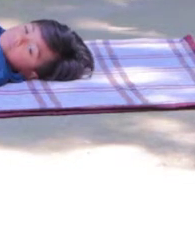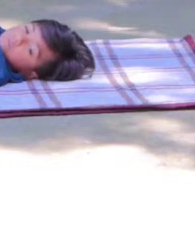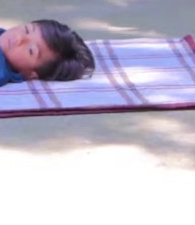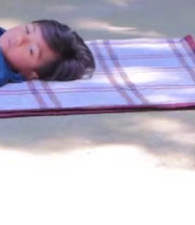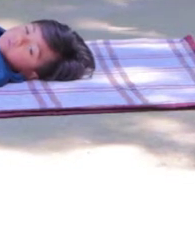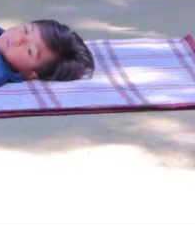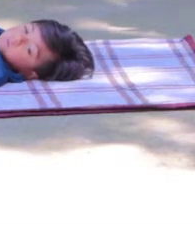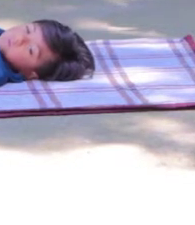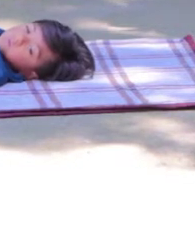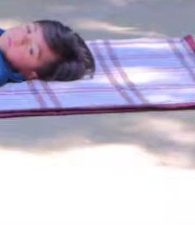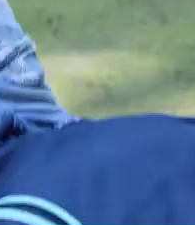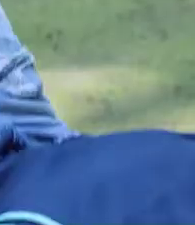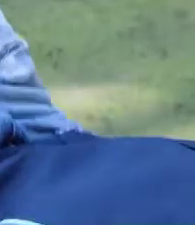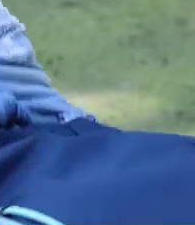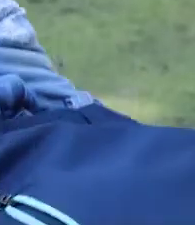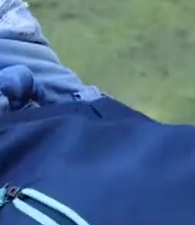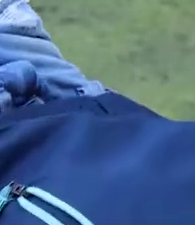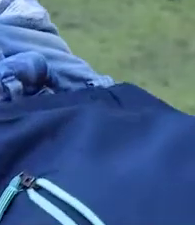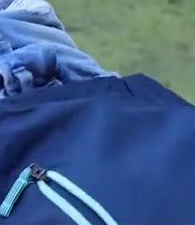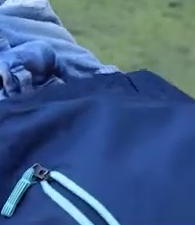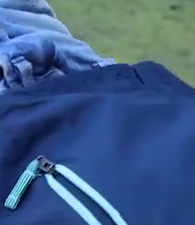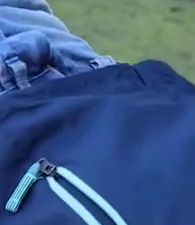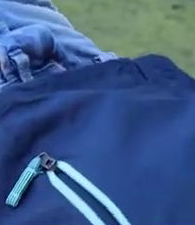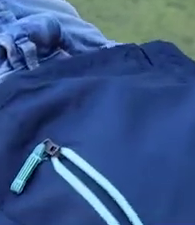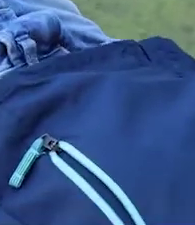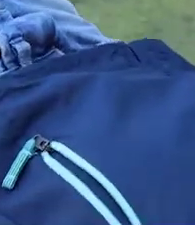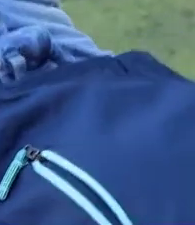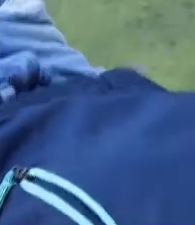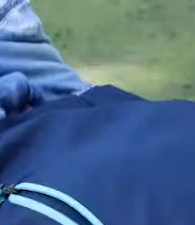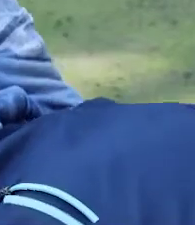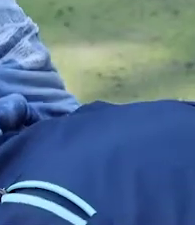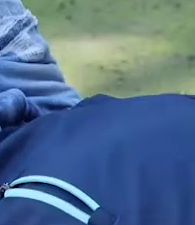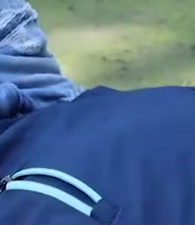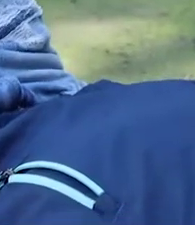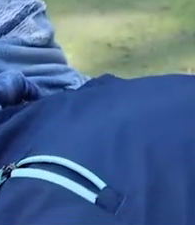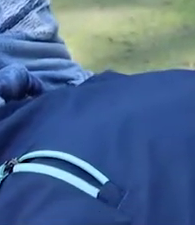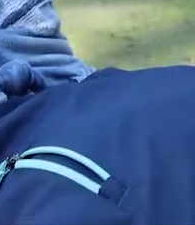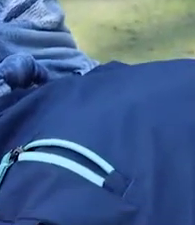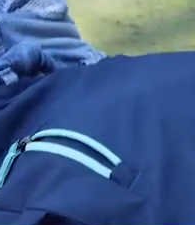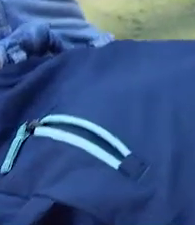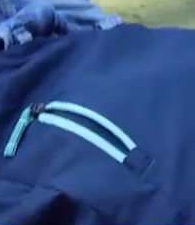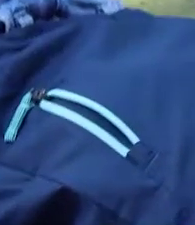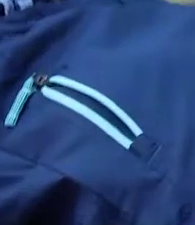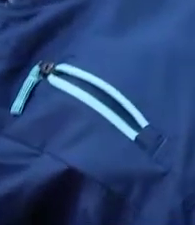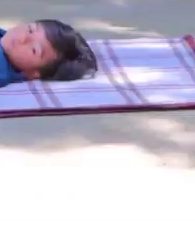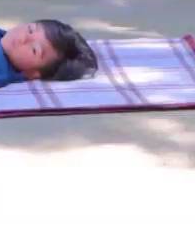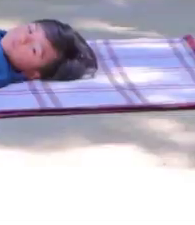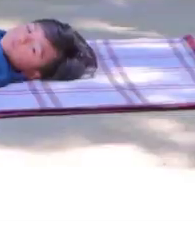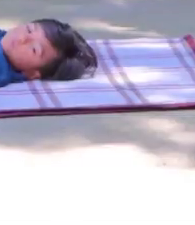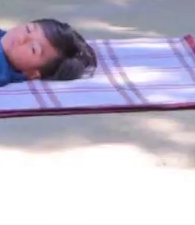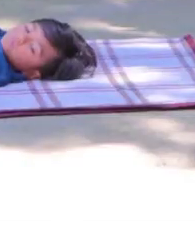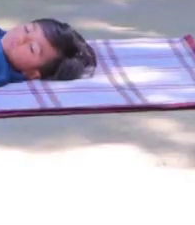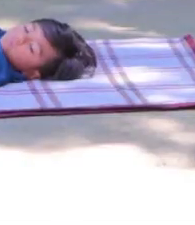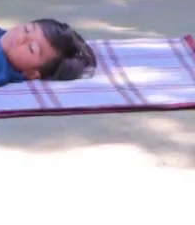Y bajamos. Mantenemos nuestros pies juntos. Elevamos cadera. Una vez más.